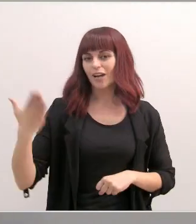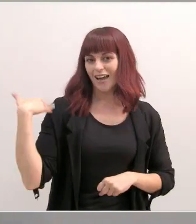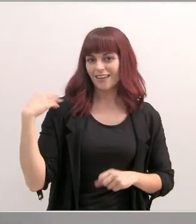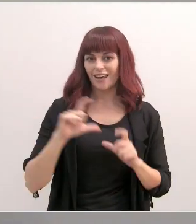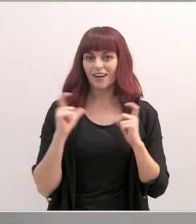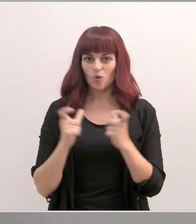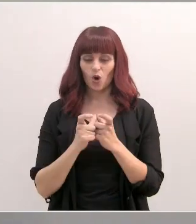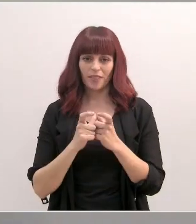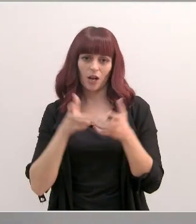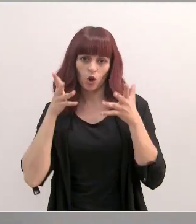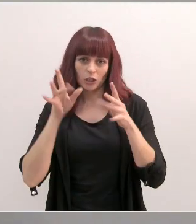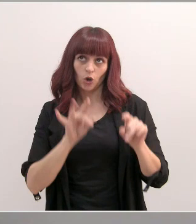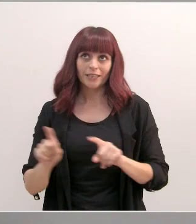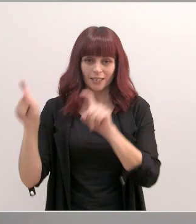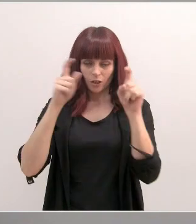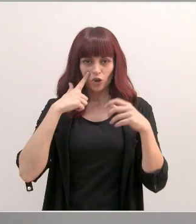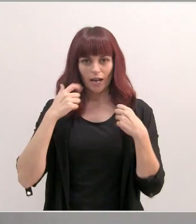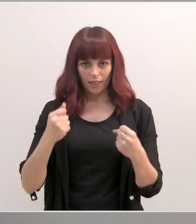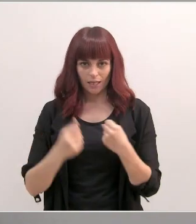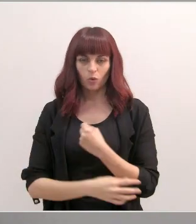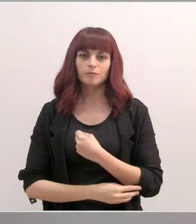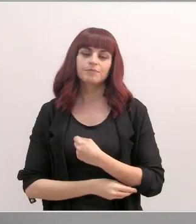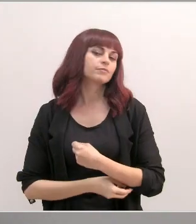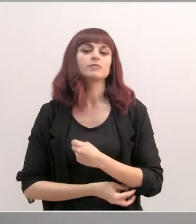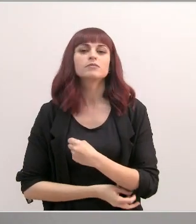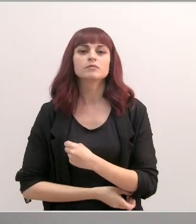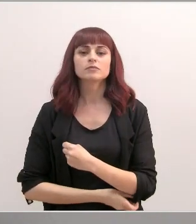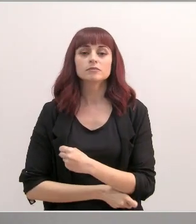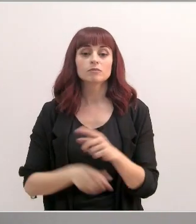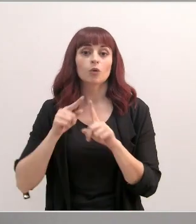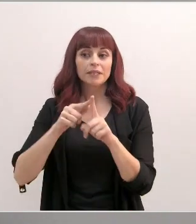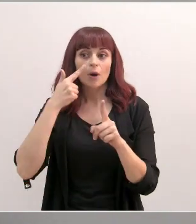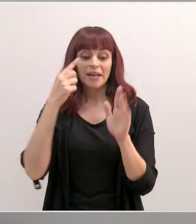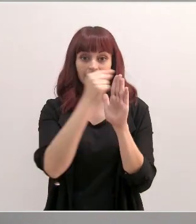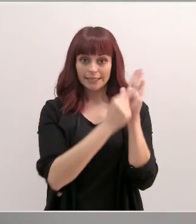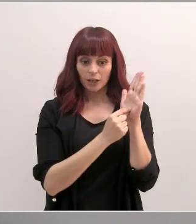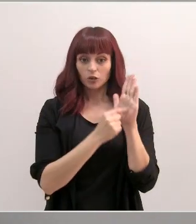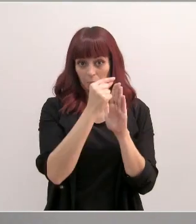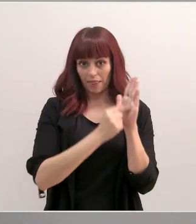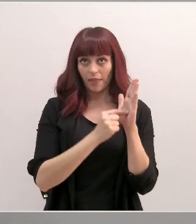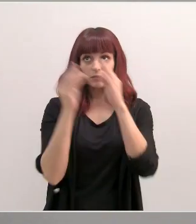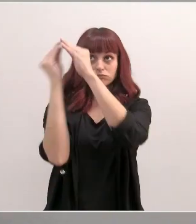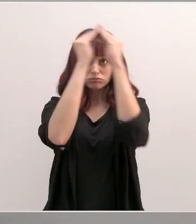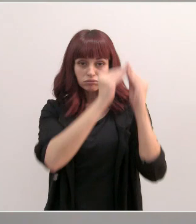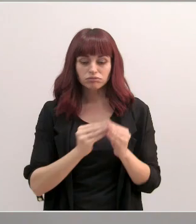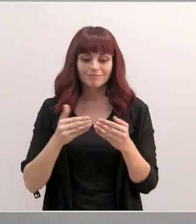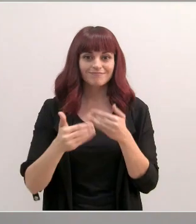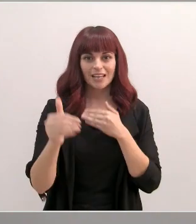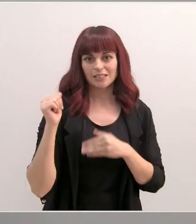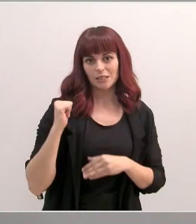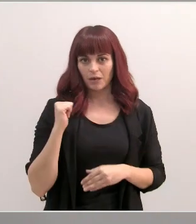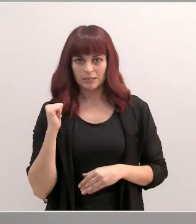en la reunión del Consejo Interterritorial de Salud con el objetivo de armonizar criterios y medidas de cara a la próxima Semana Santa.